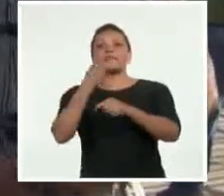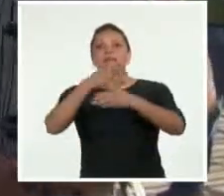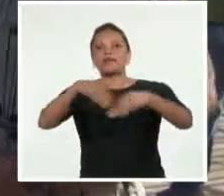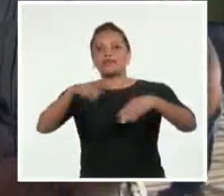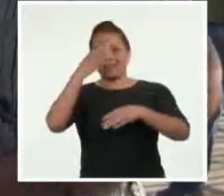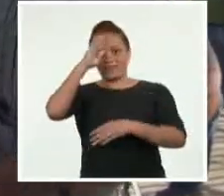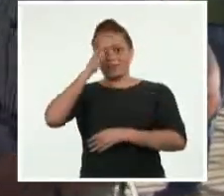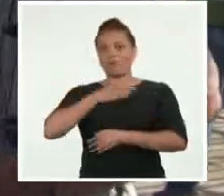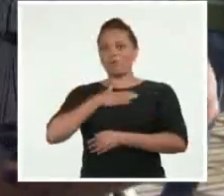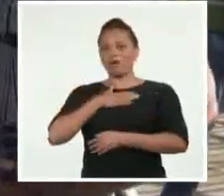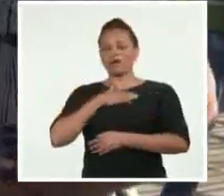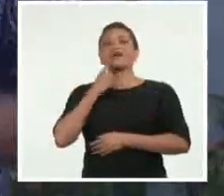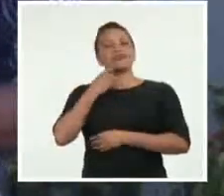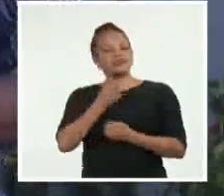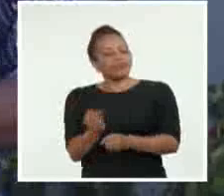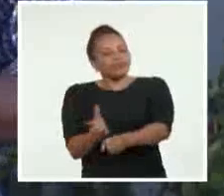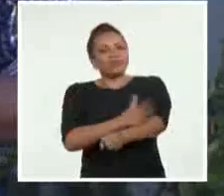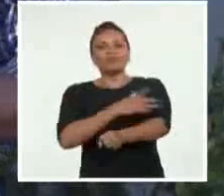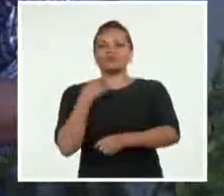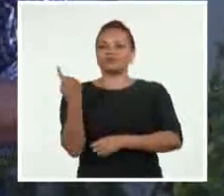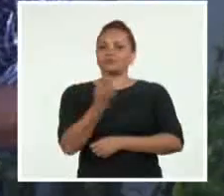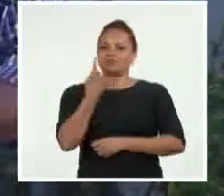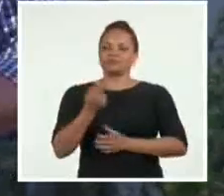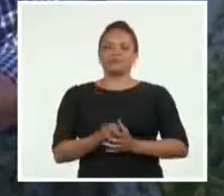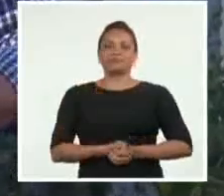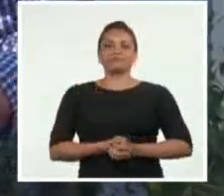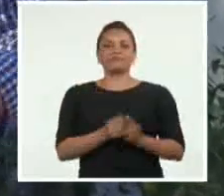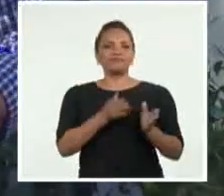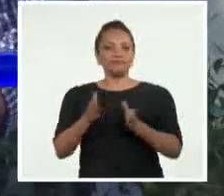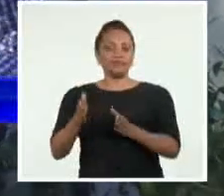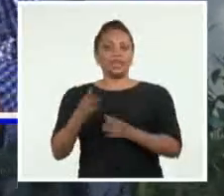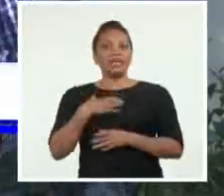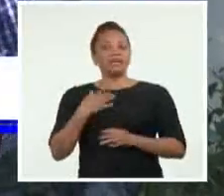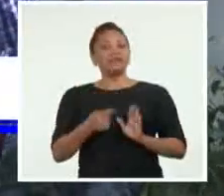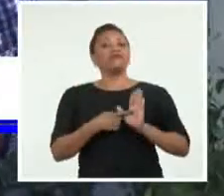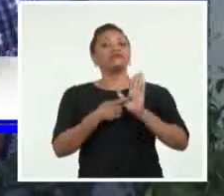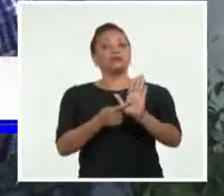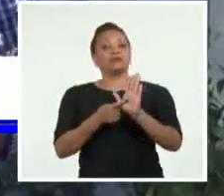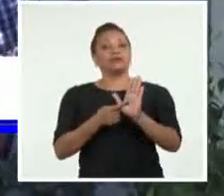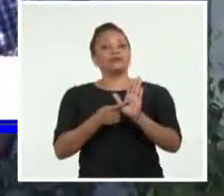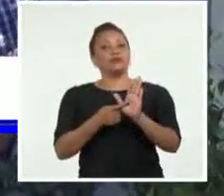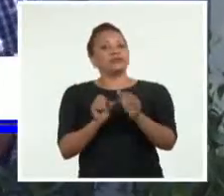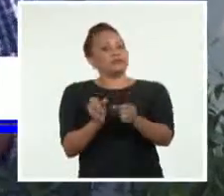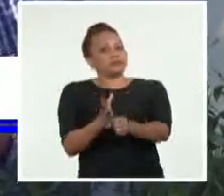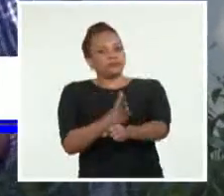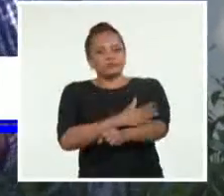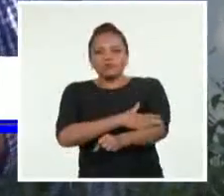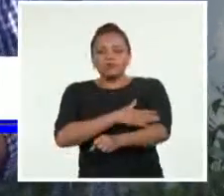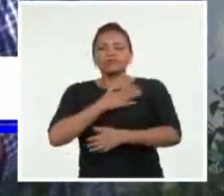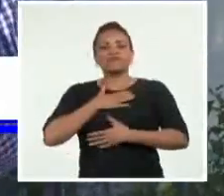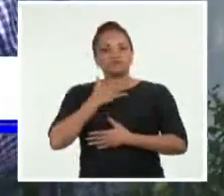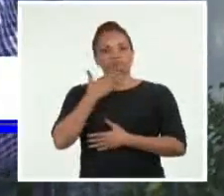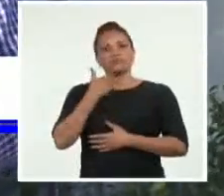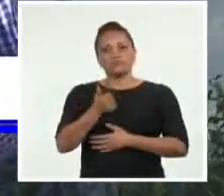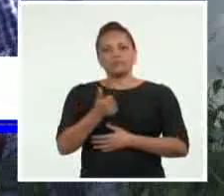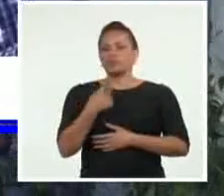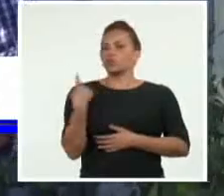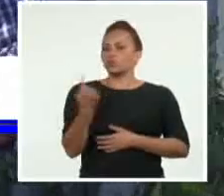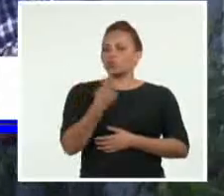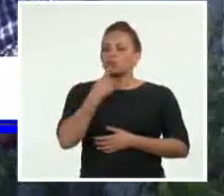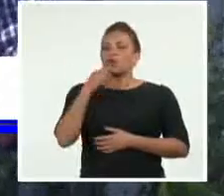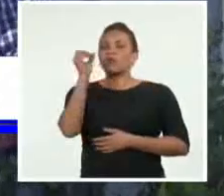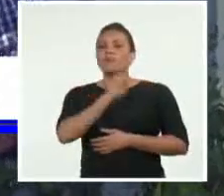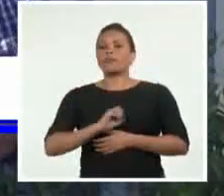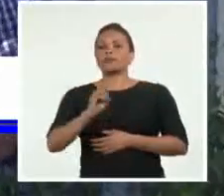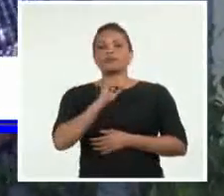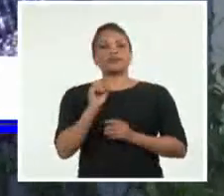este país. Ese es nuestro orgullo. Yo creo que el espíritu es ese que ustedes han manifestado y para nosotros es oportunidad